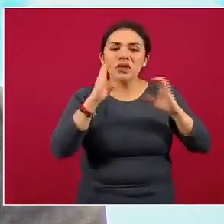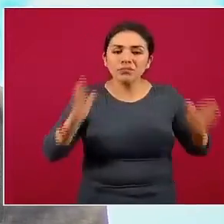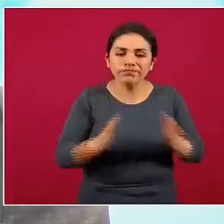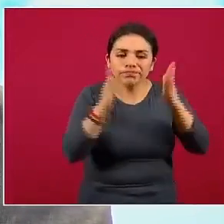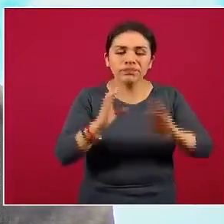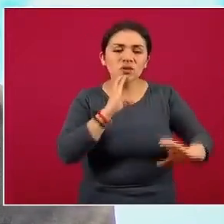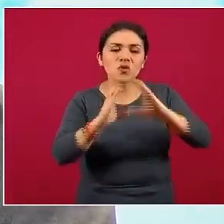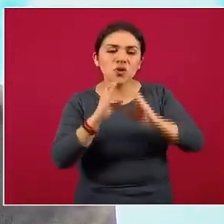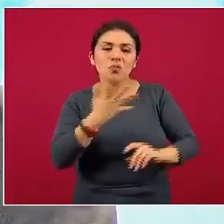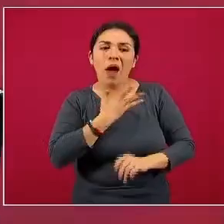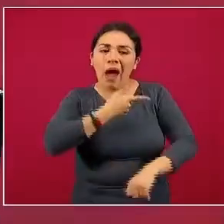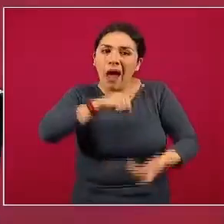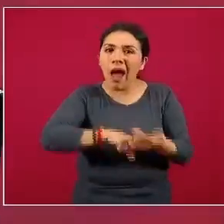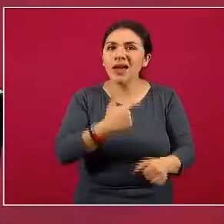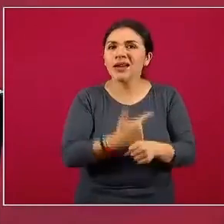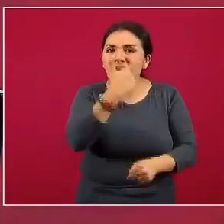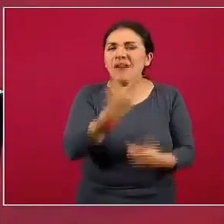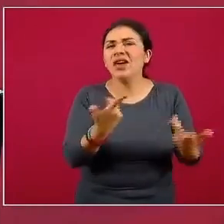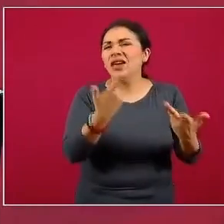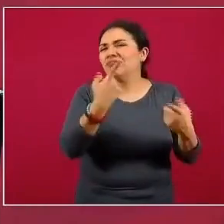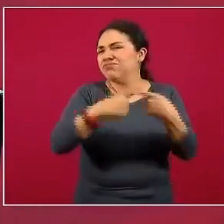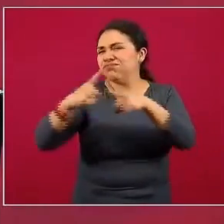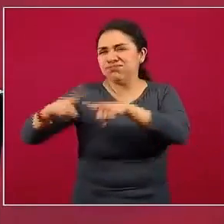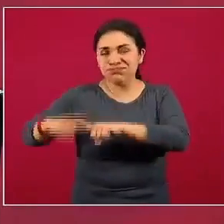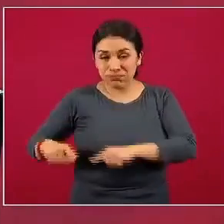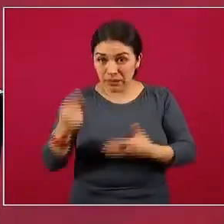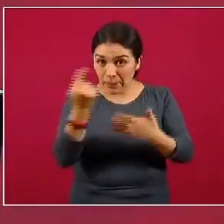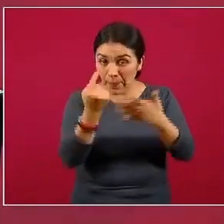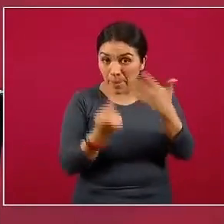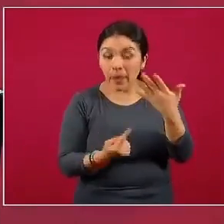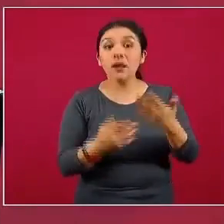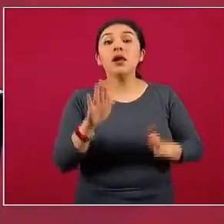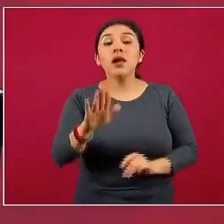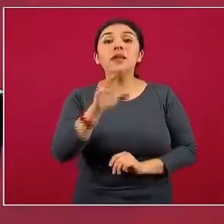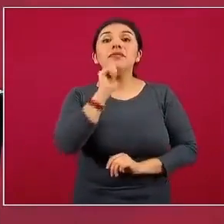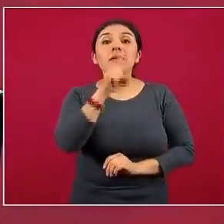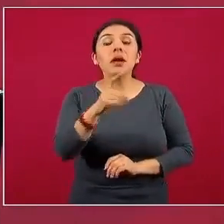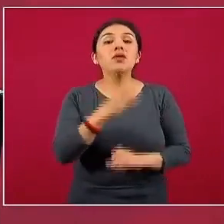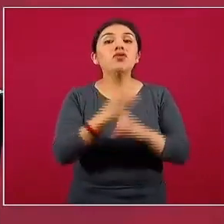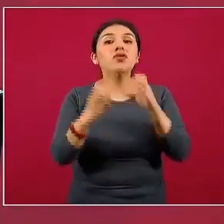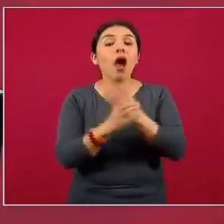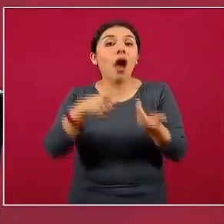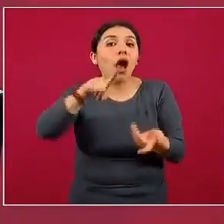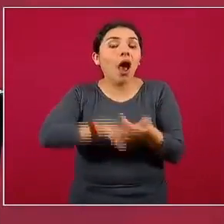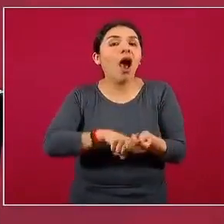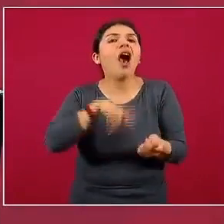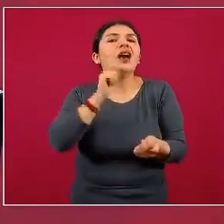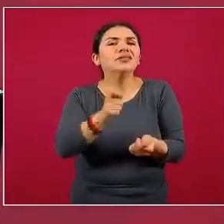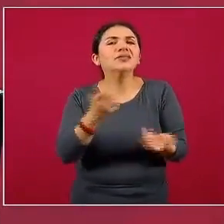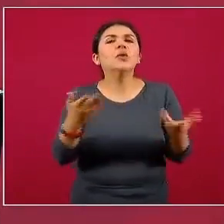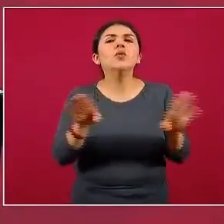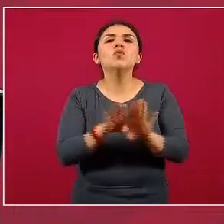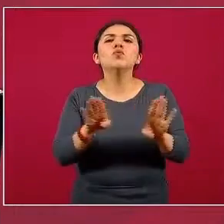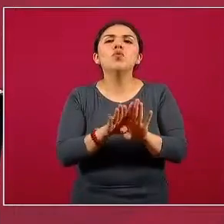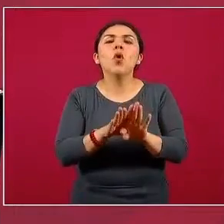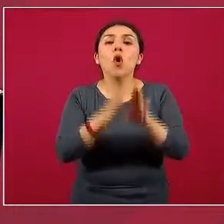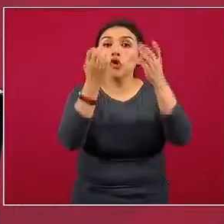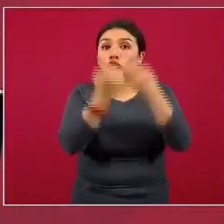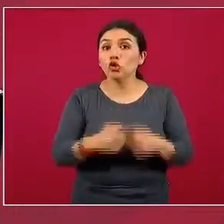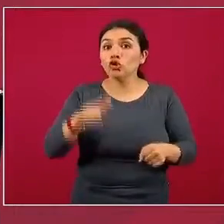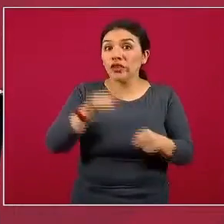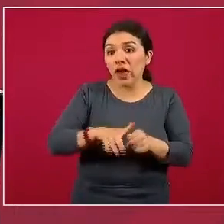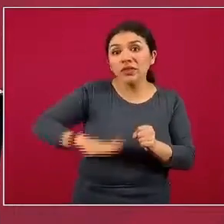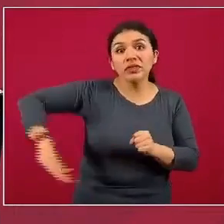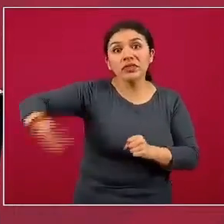comunicación de riesgos, etcétera. Y también los aspectos que tienen que ver con la sociedad,